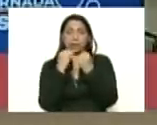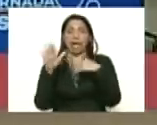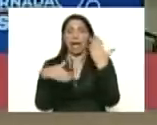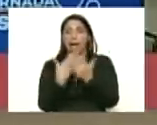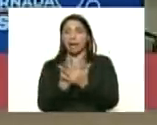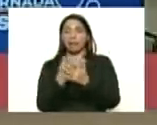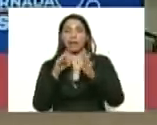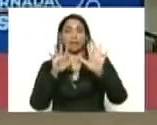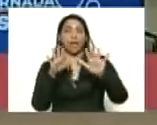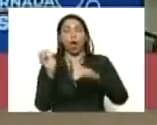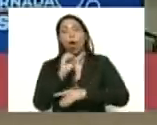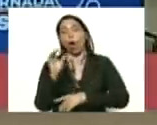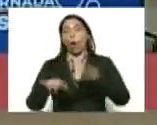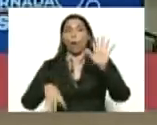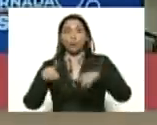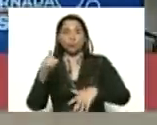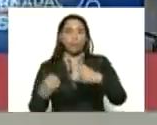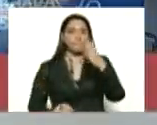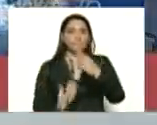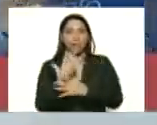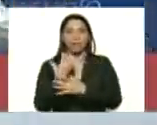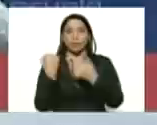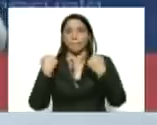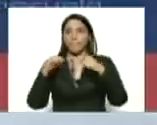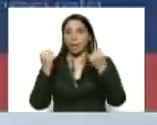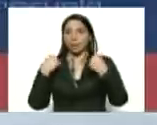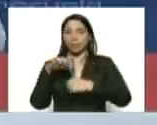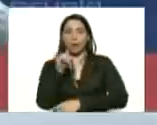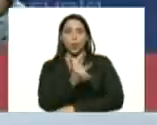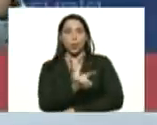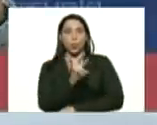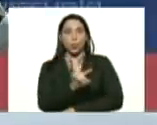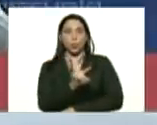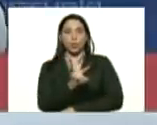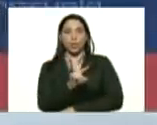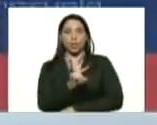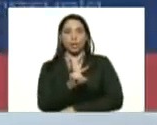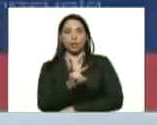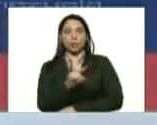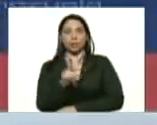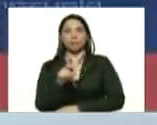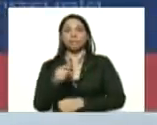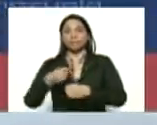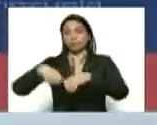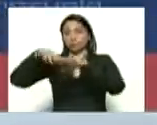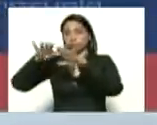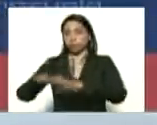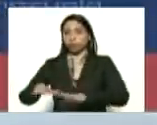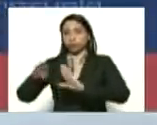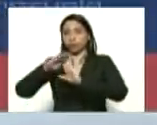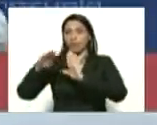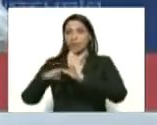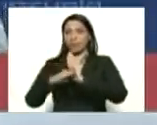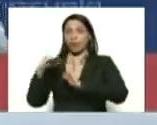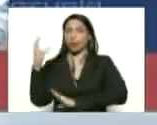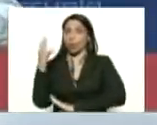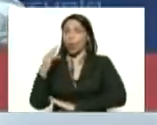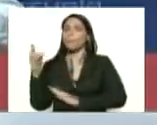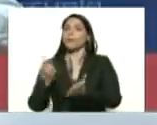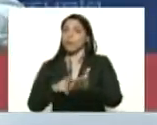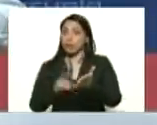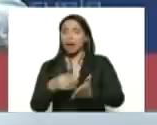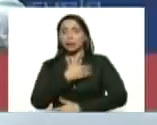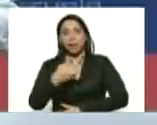11 de mayo en la práctica el lunes se levantan las medidas en Colombia es la verdad quiero